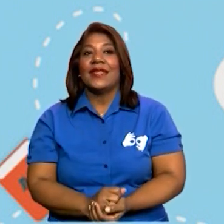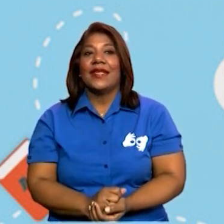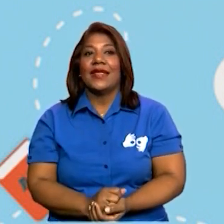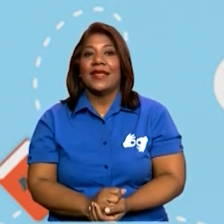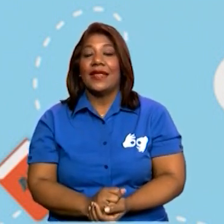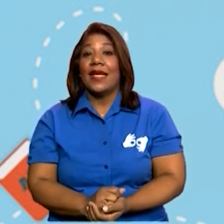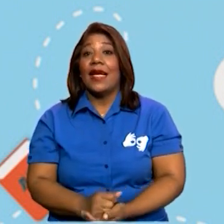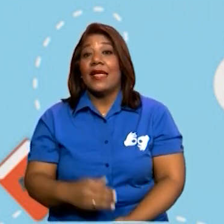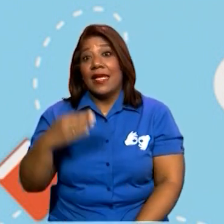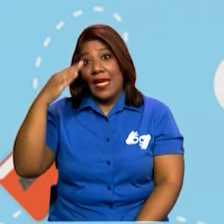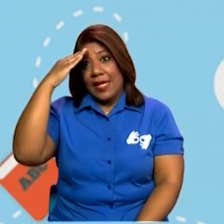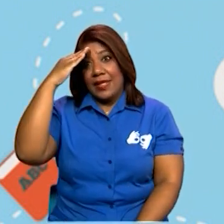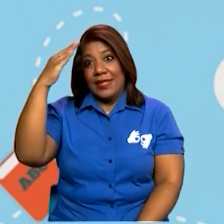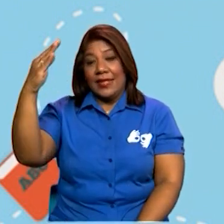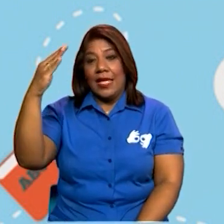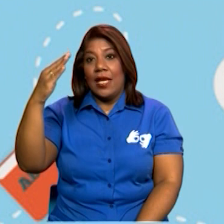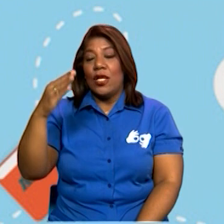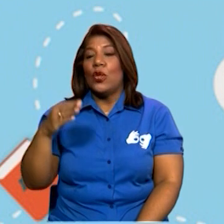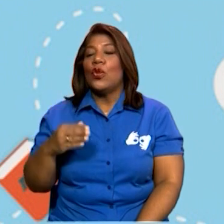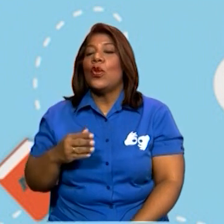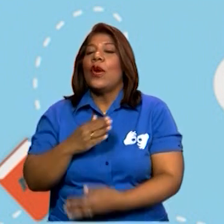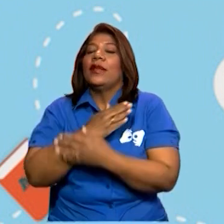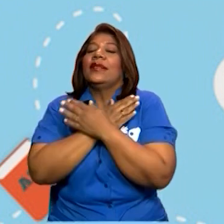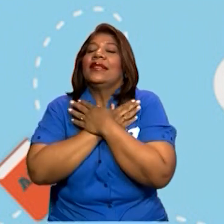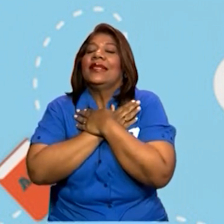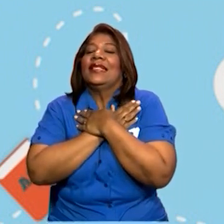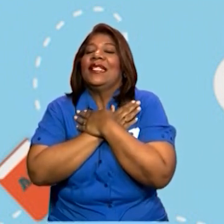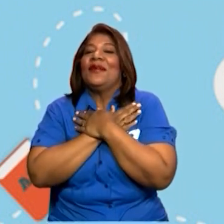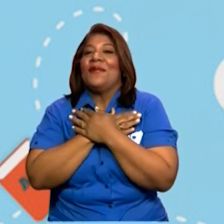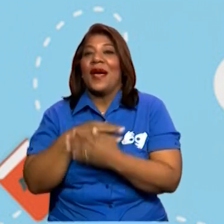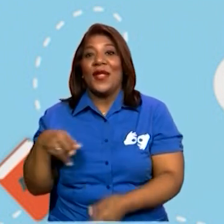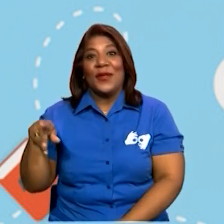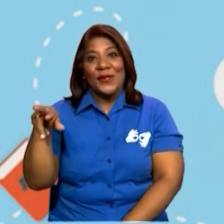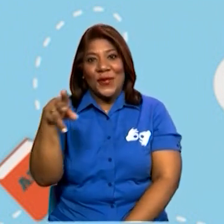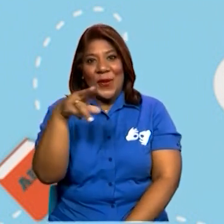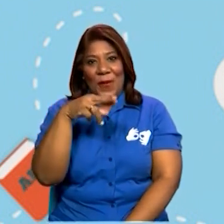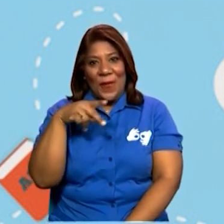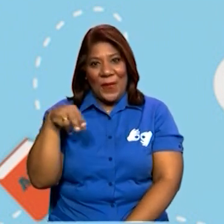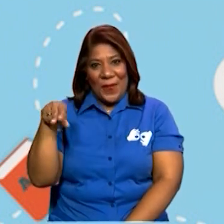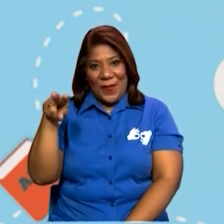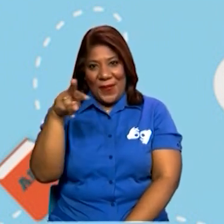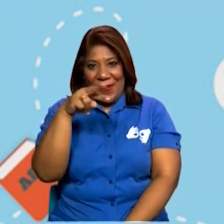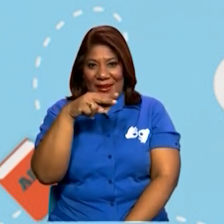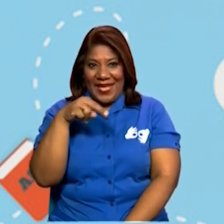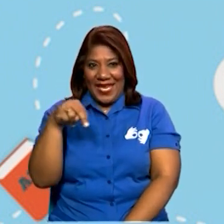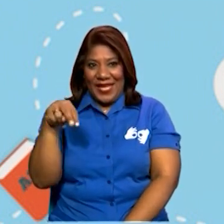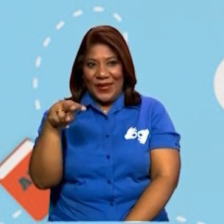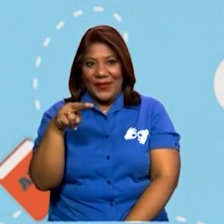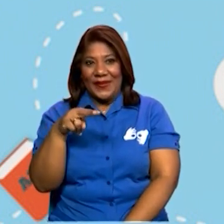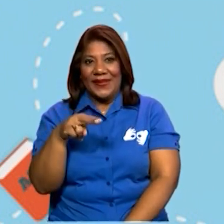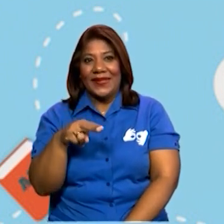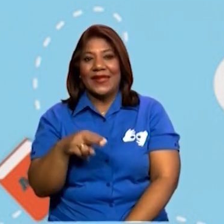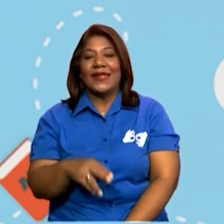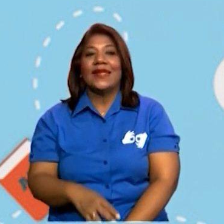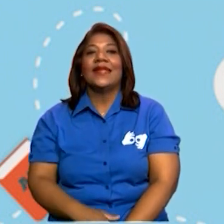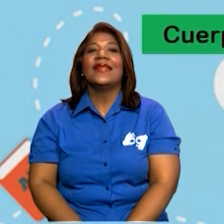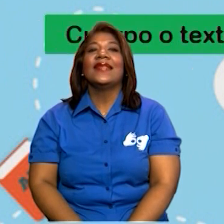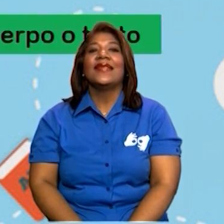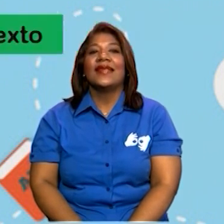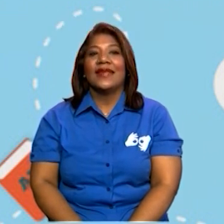¡Saludo! ¡Saludo! Dice, estimados compañeros. ¡Siguiente!